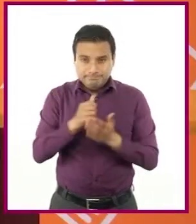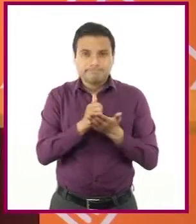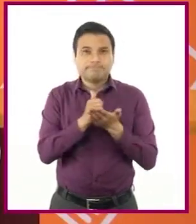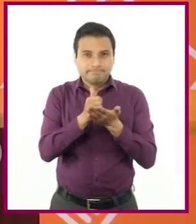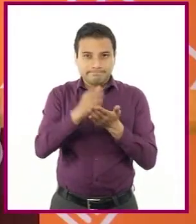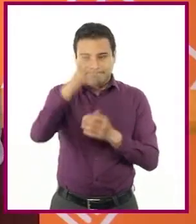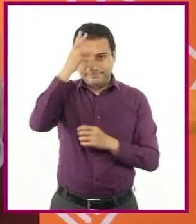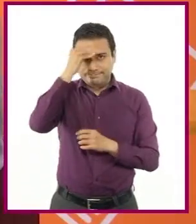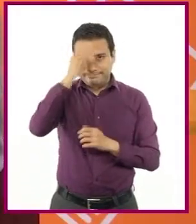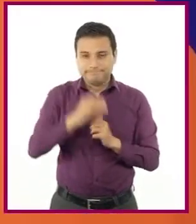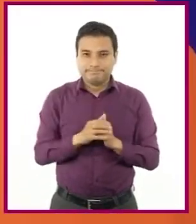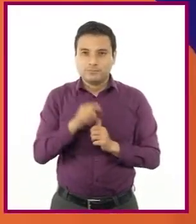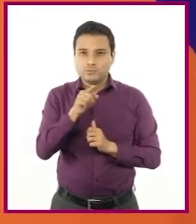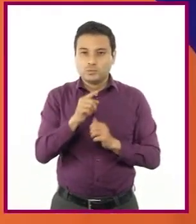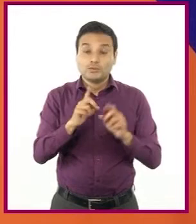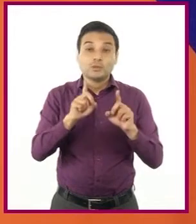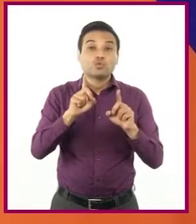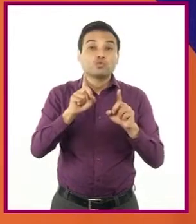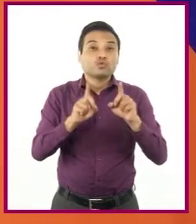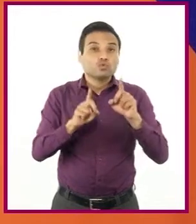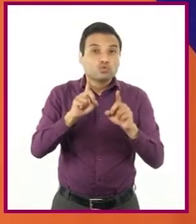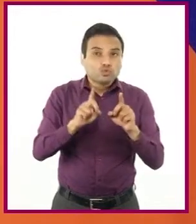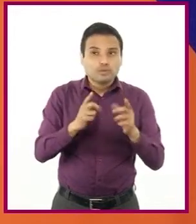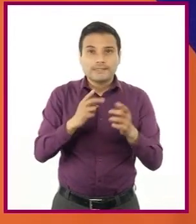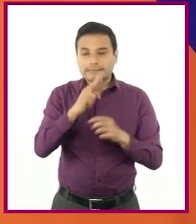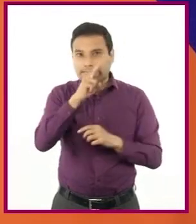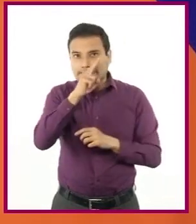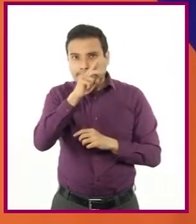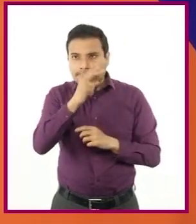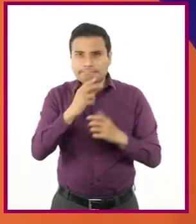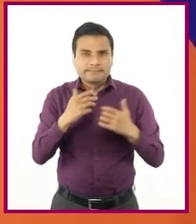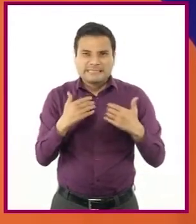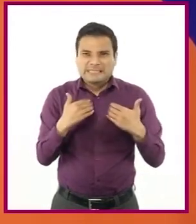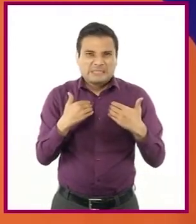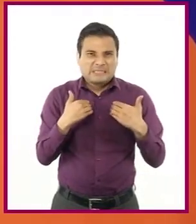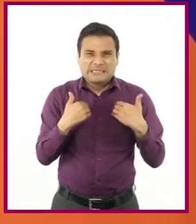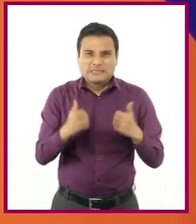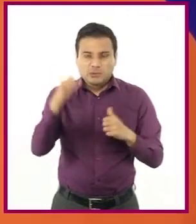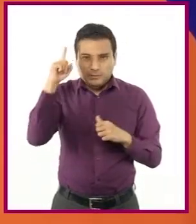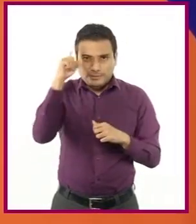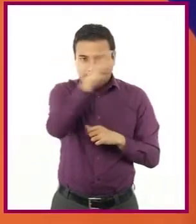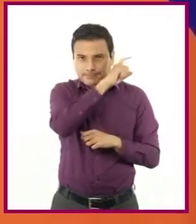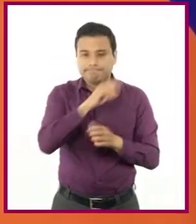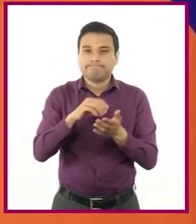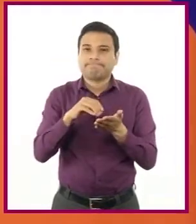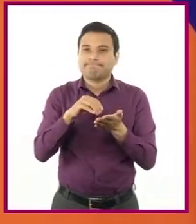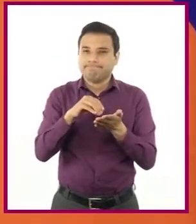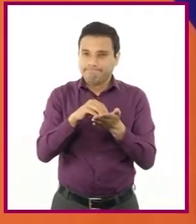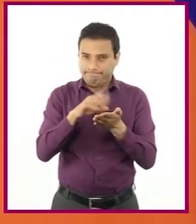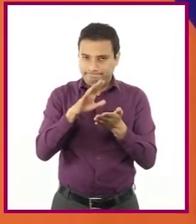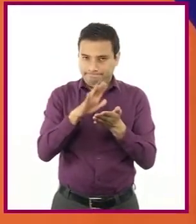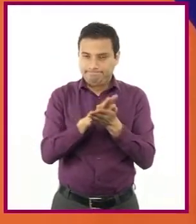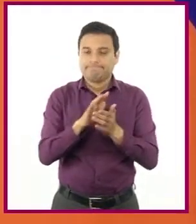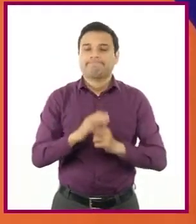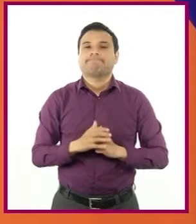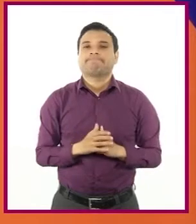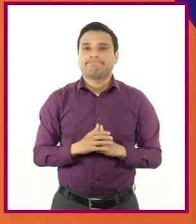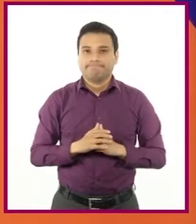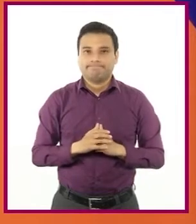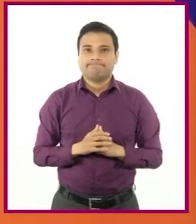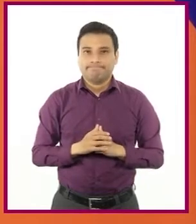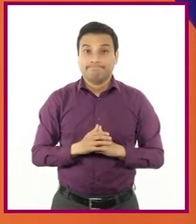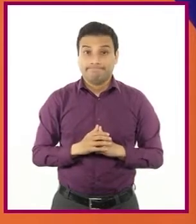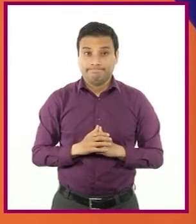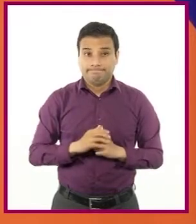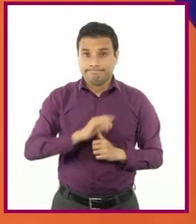llevar un registro de las dudas, inquietudes o dificultades que surjan al resolver los planteamientos. Pues